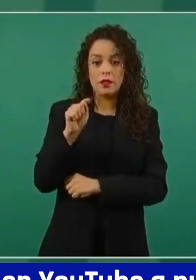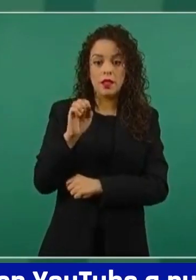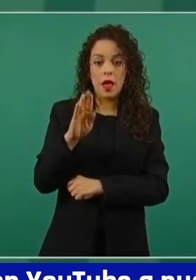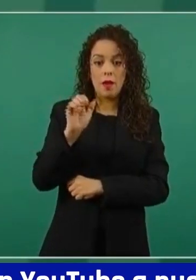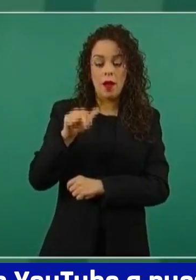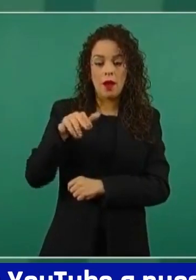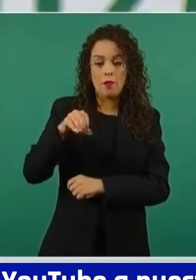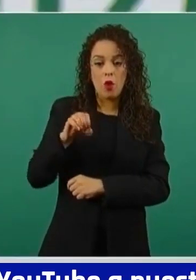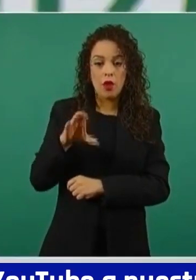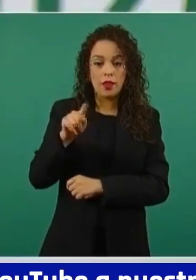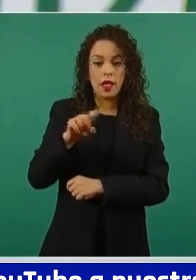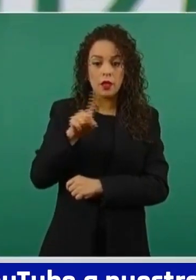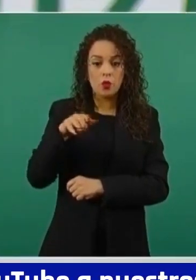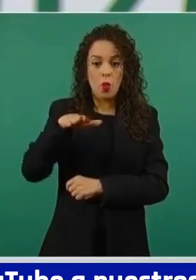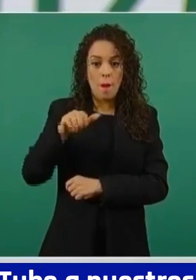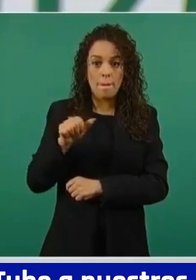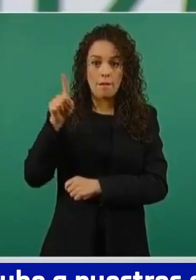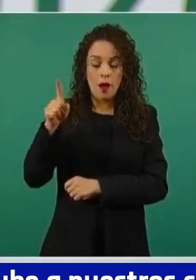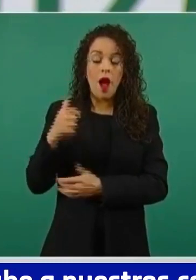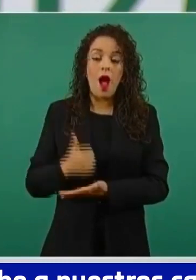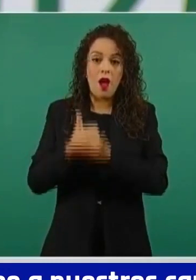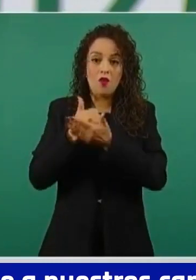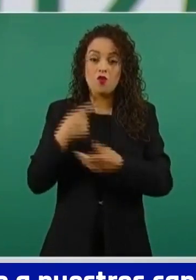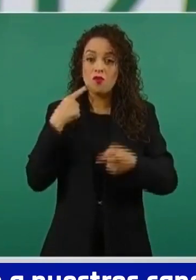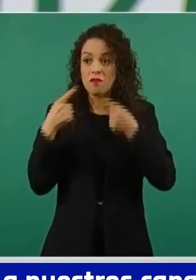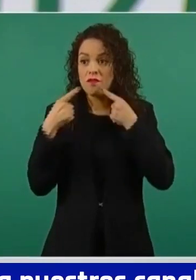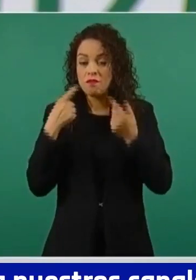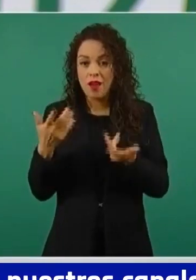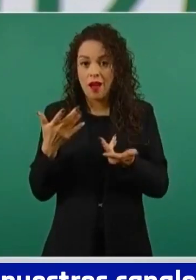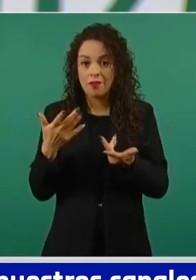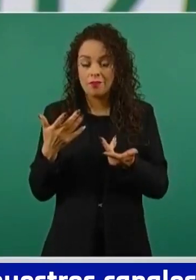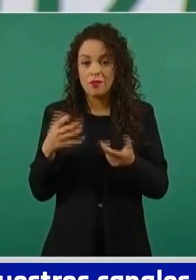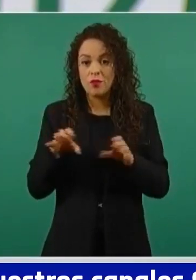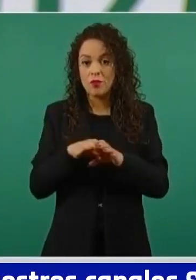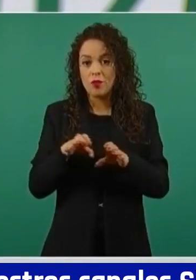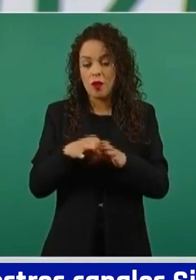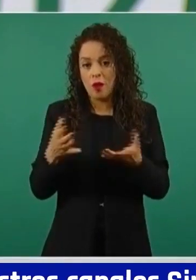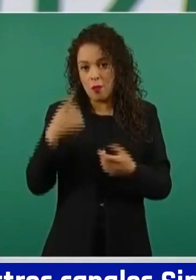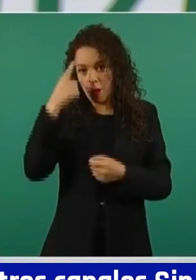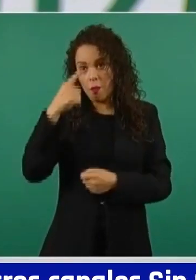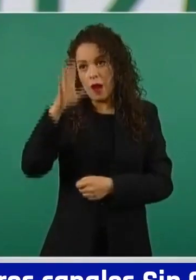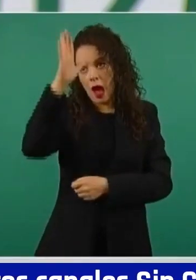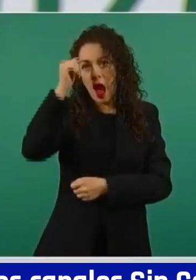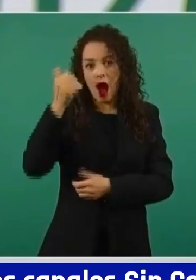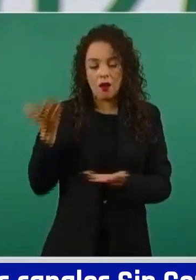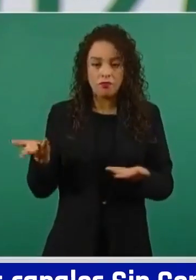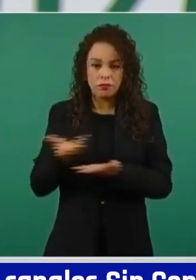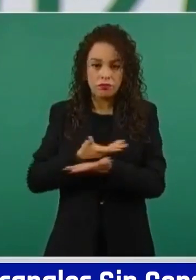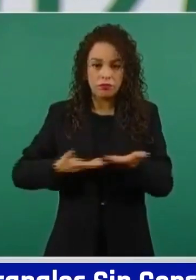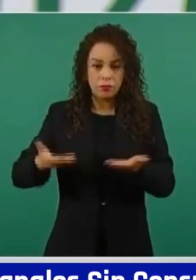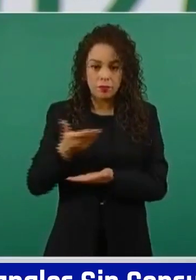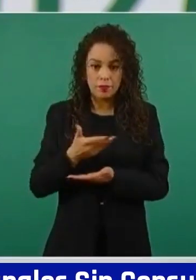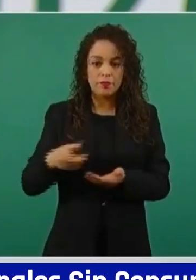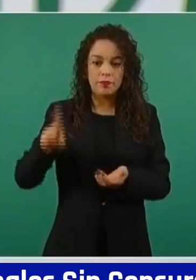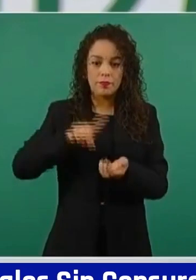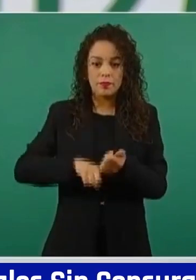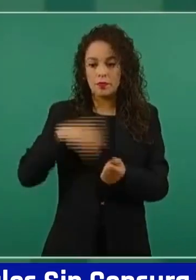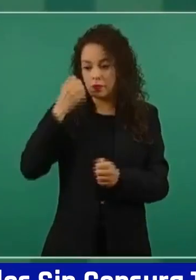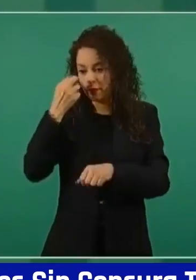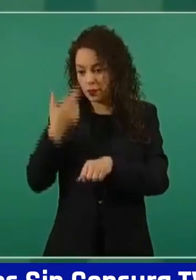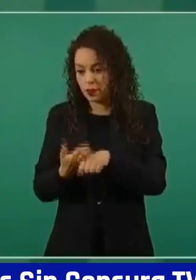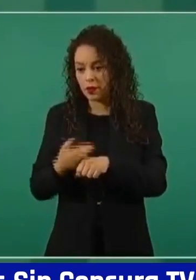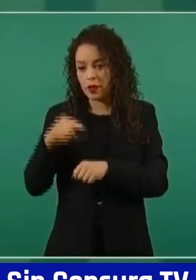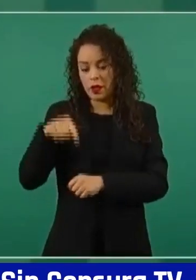quien ha estado en todas las negociaciones, así como el equipo que encabeza Roberto Velasco acá en la Secretaría y su servidor.